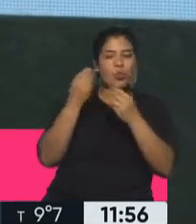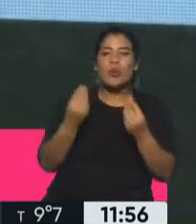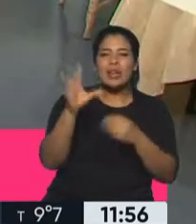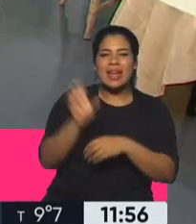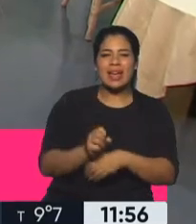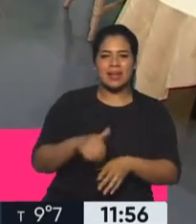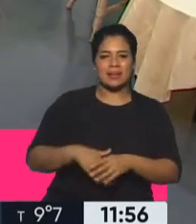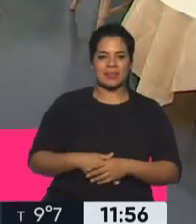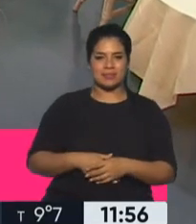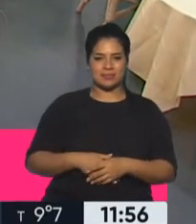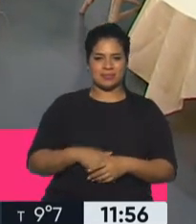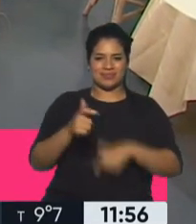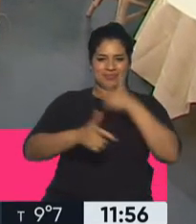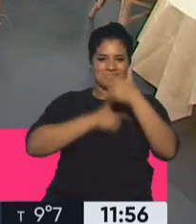¿por qué?